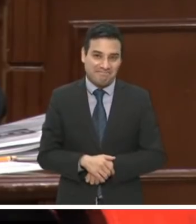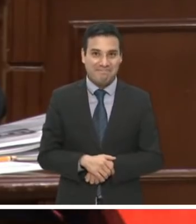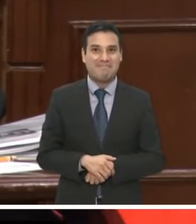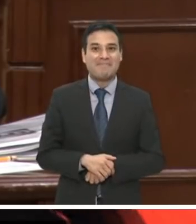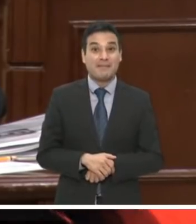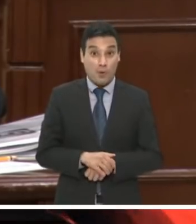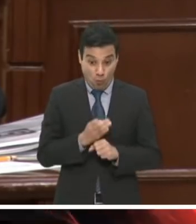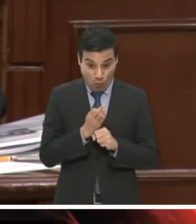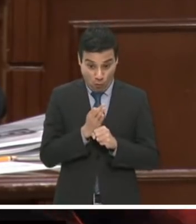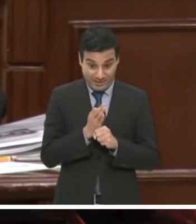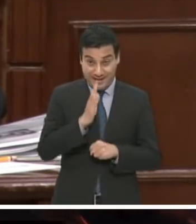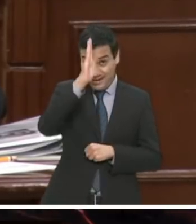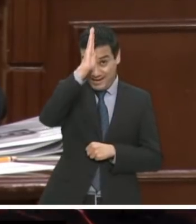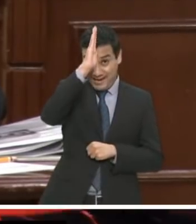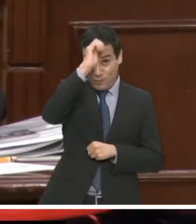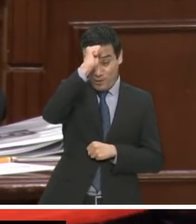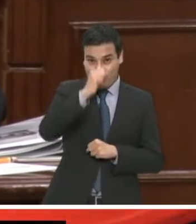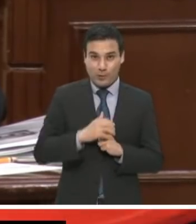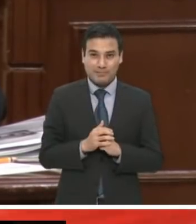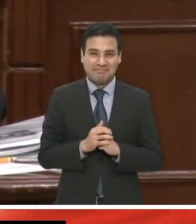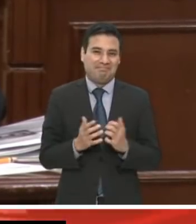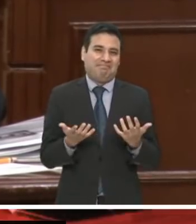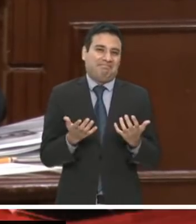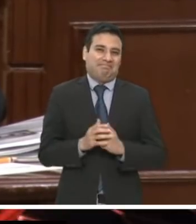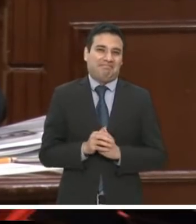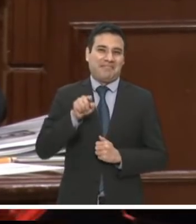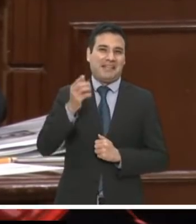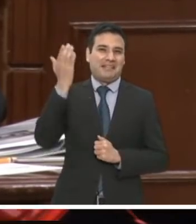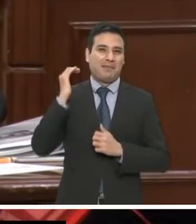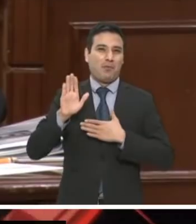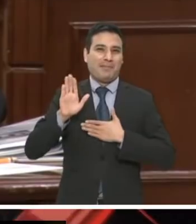este acuerdo está muy lejos de lo que falsamente prometió.